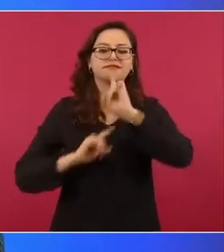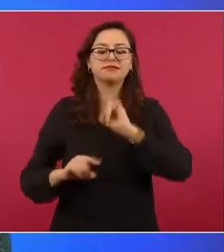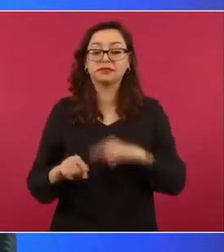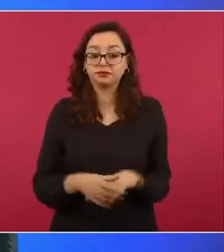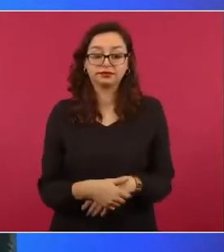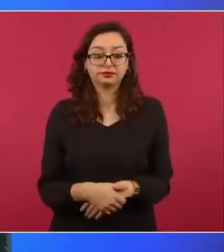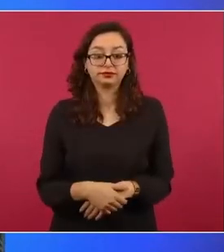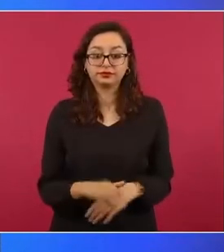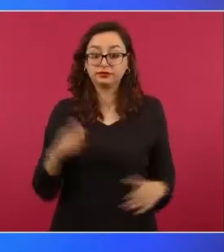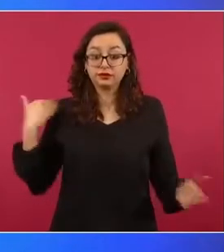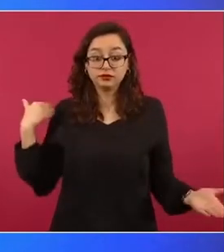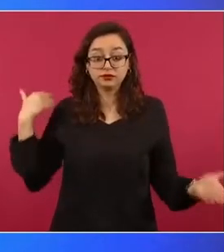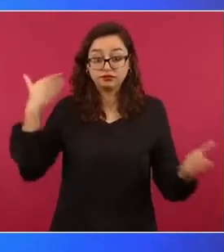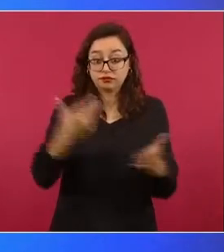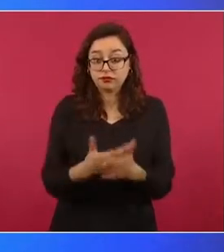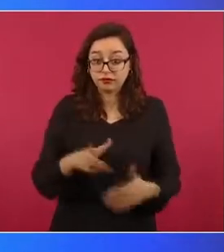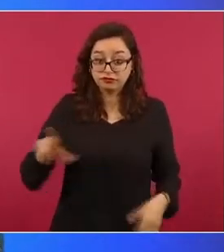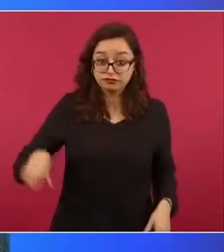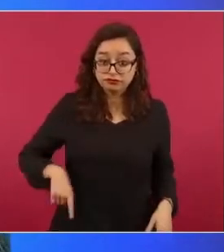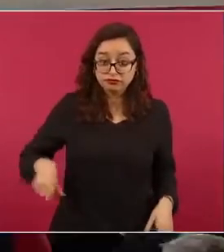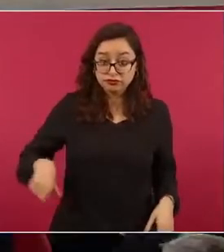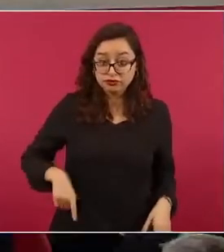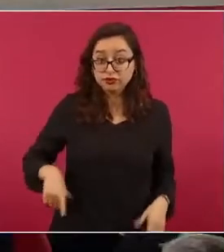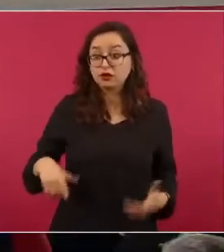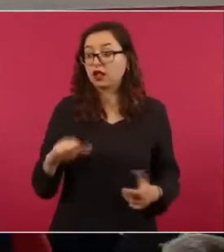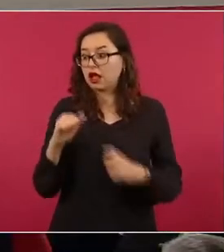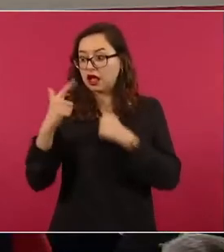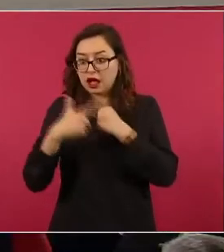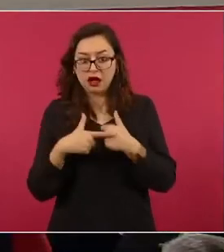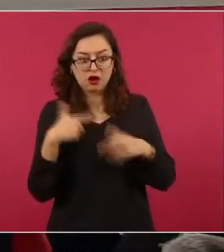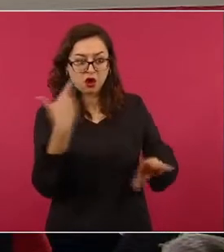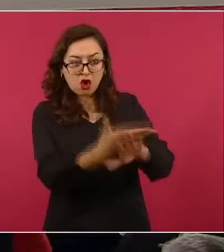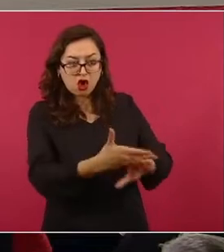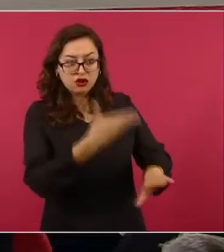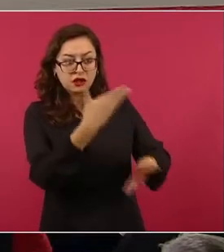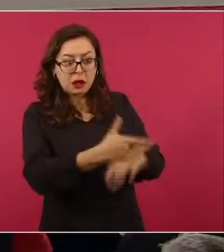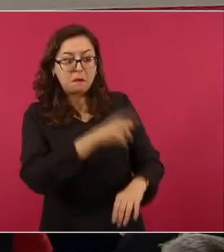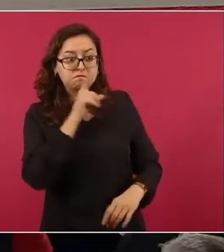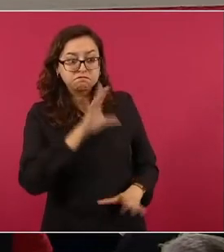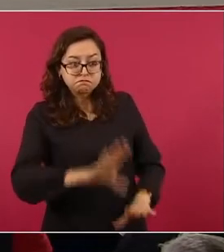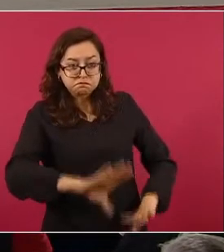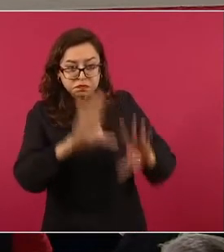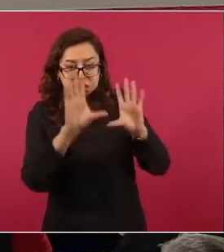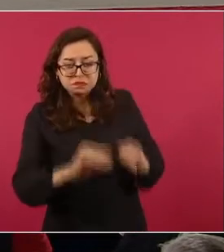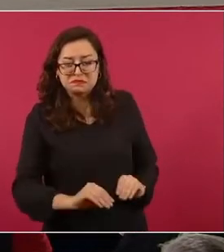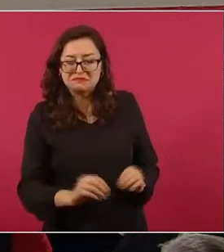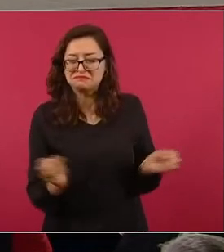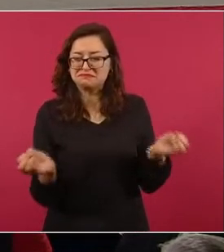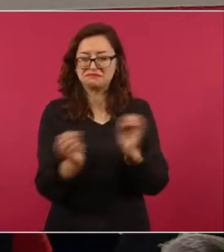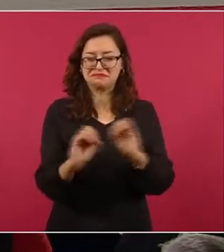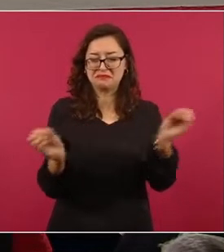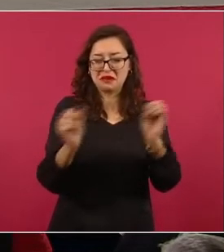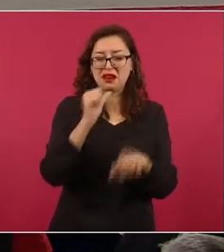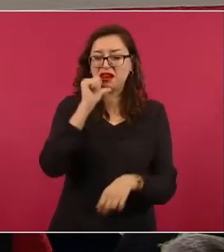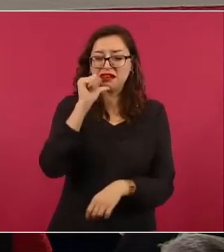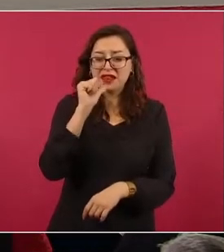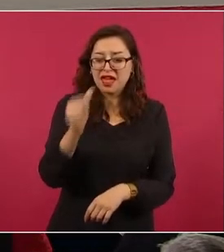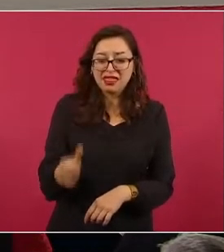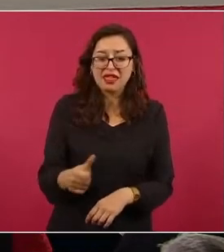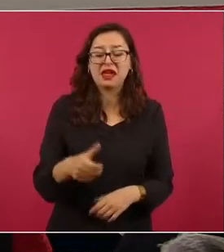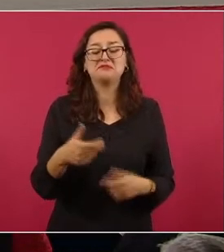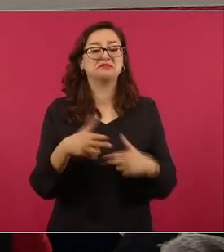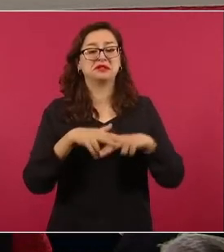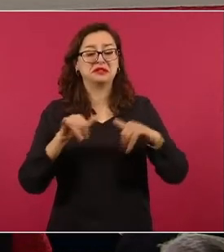gobierno la presidencia ha hablado a las redacciones o medios impresos o electrónicos para censurar contenidos o a